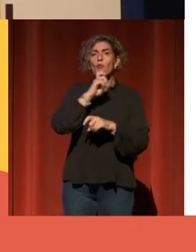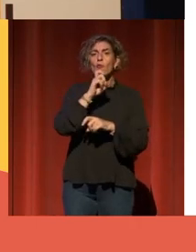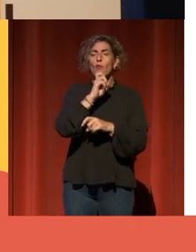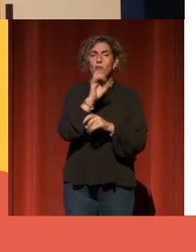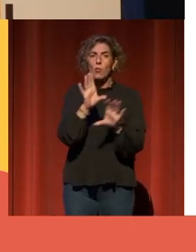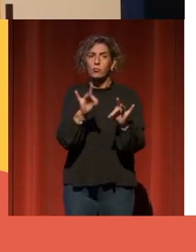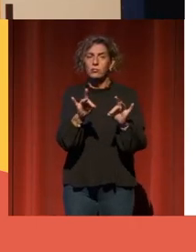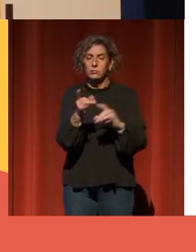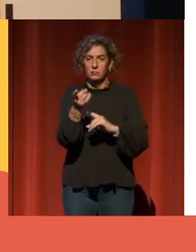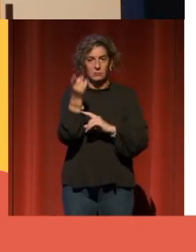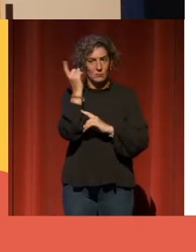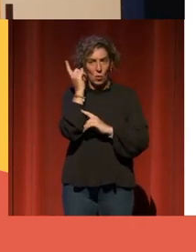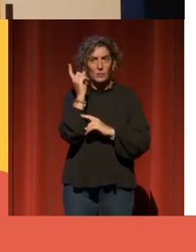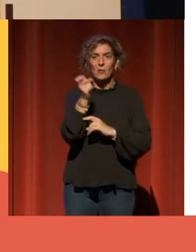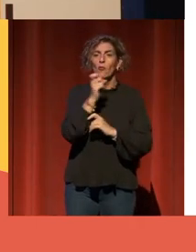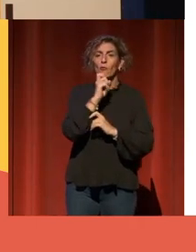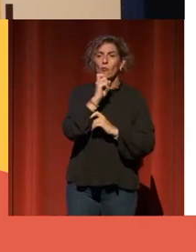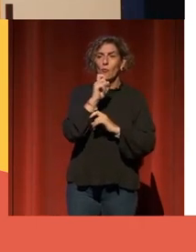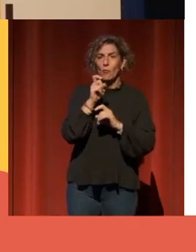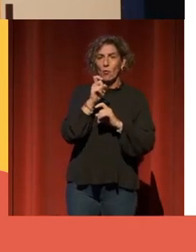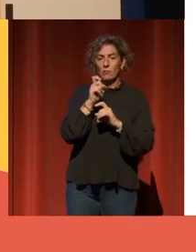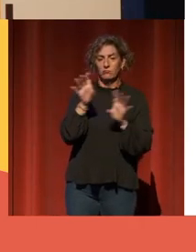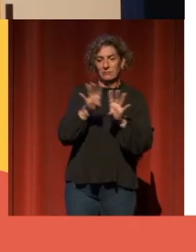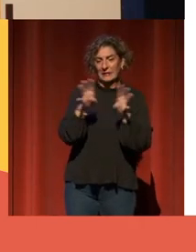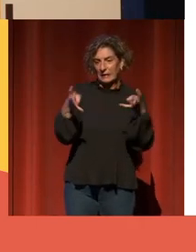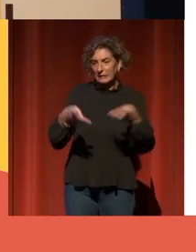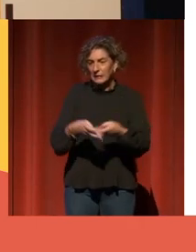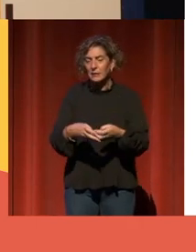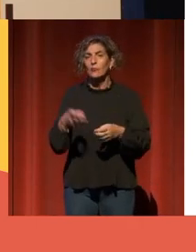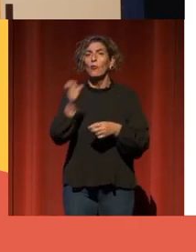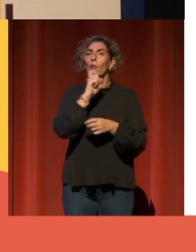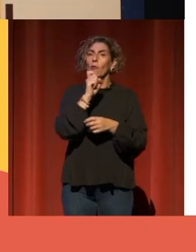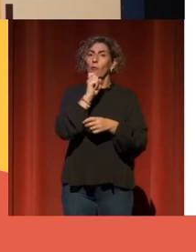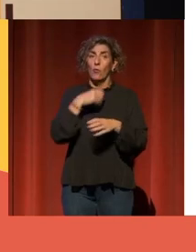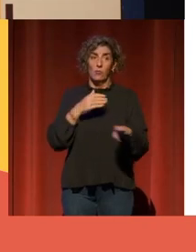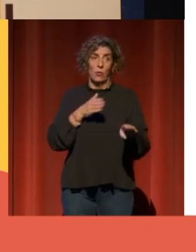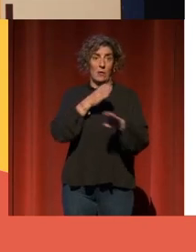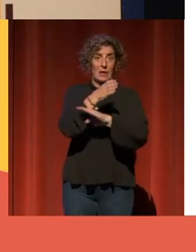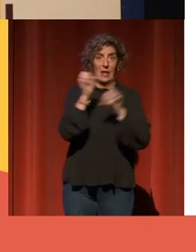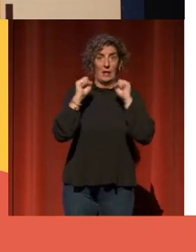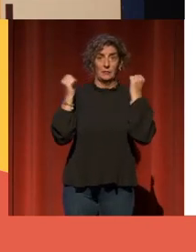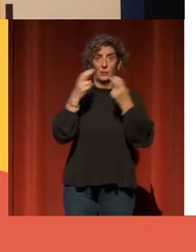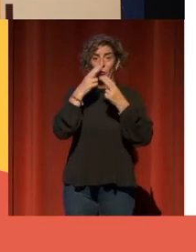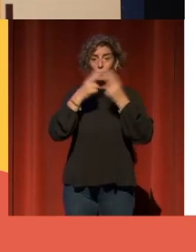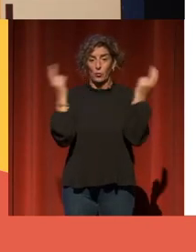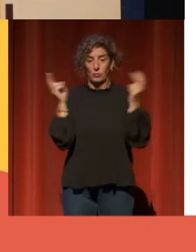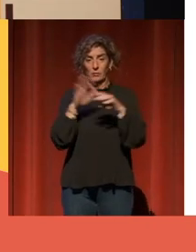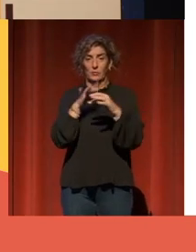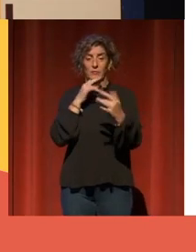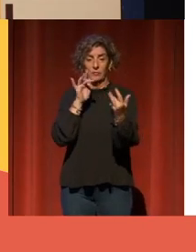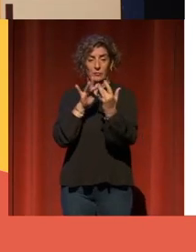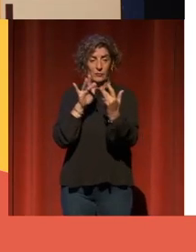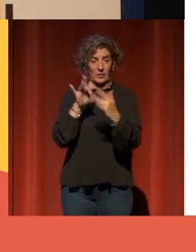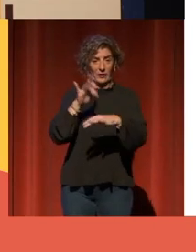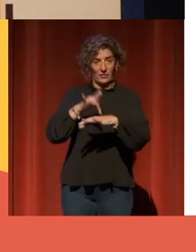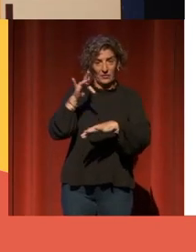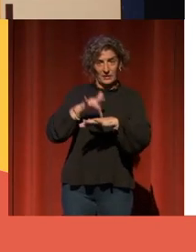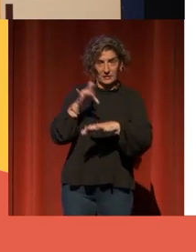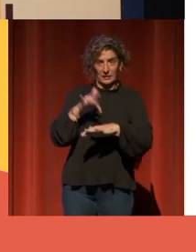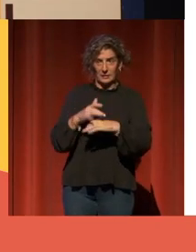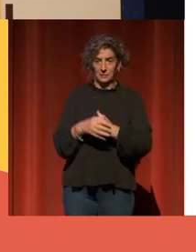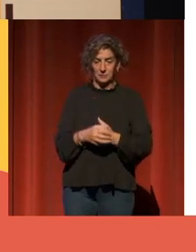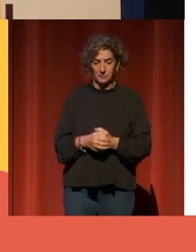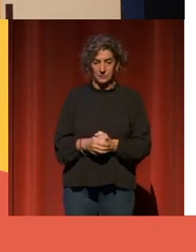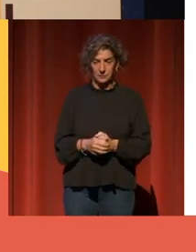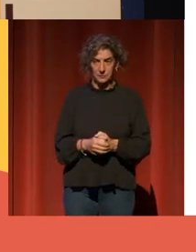Internet, que sepa cómo acceder a una administración pública y relacionarse con ella, sea con el certificado digital o de otra manera.